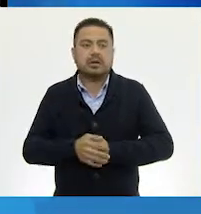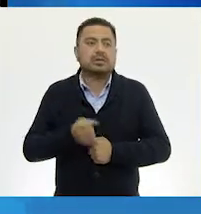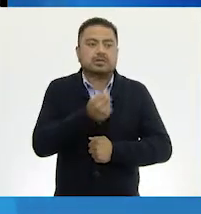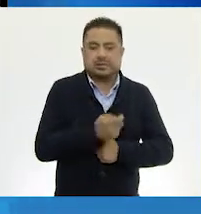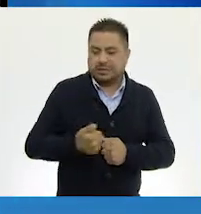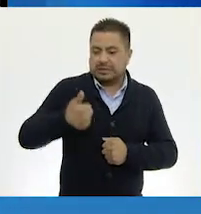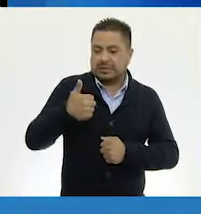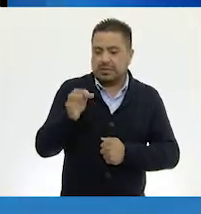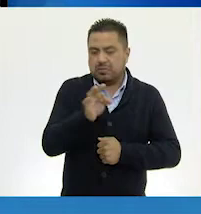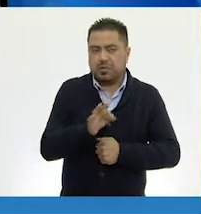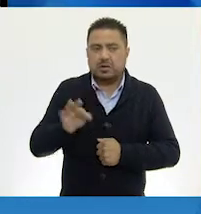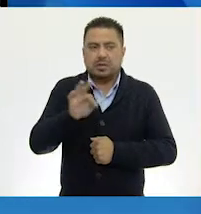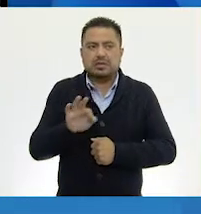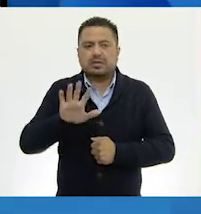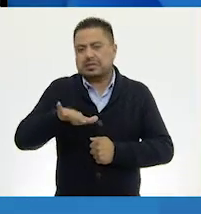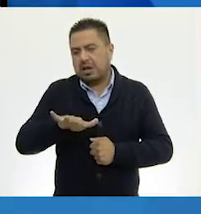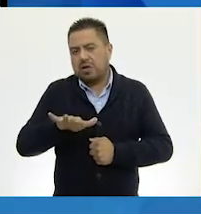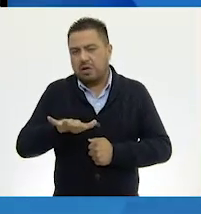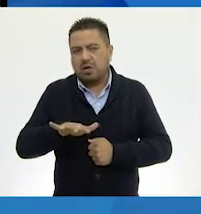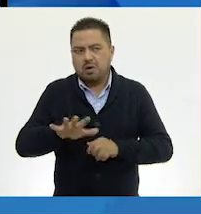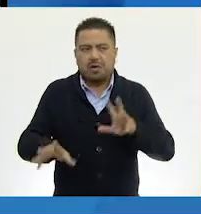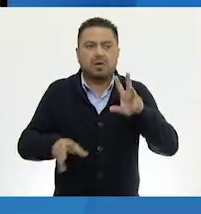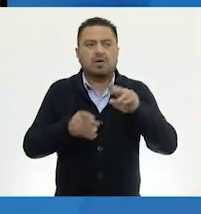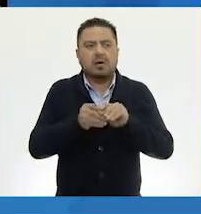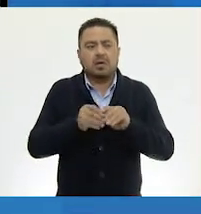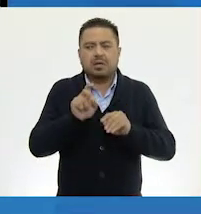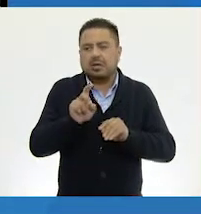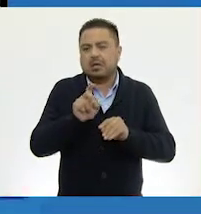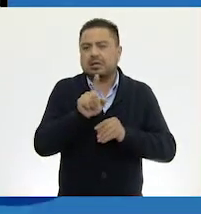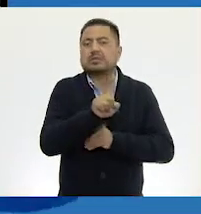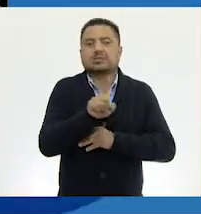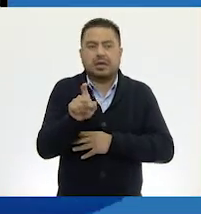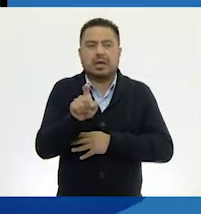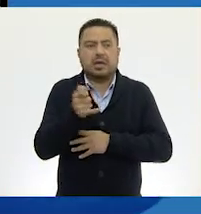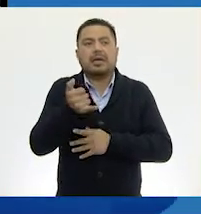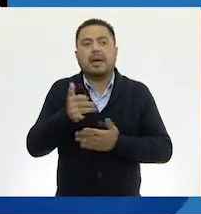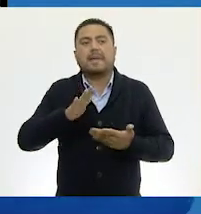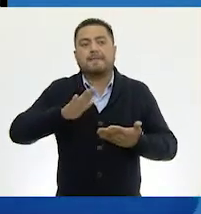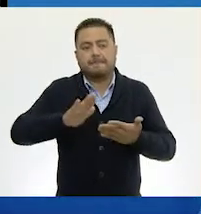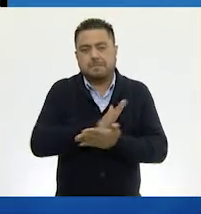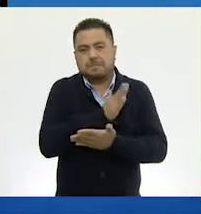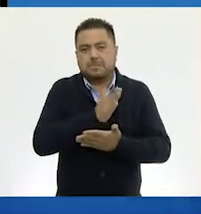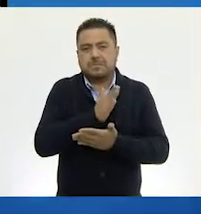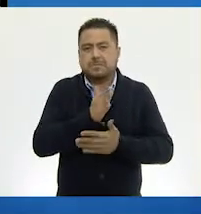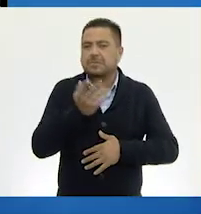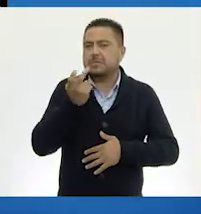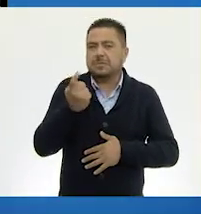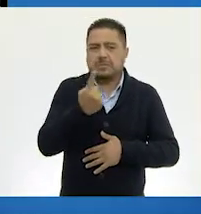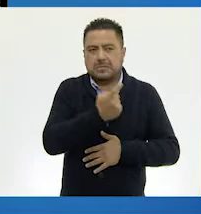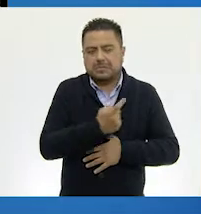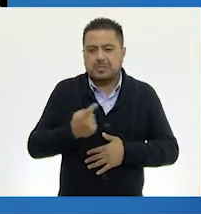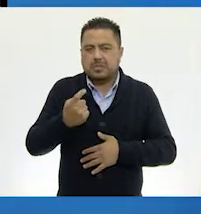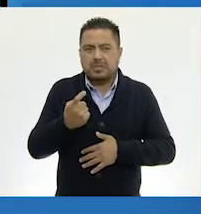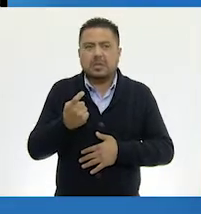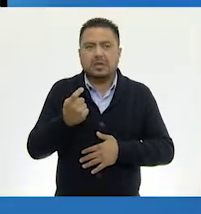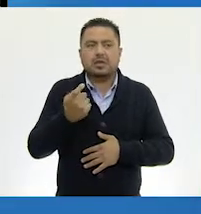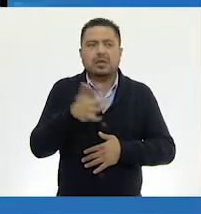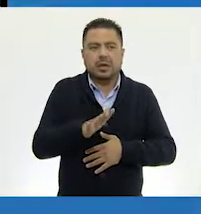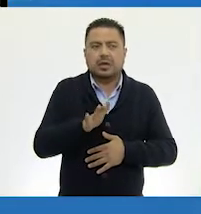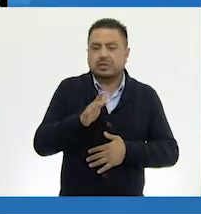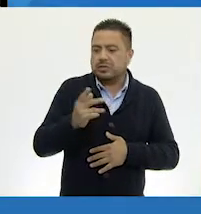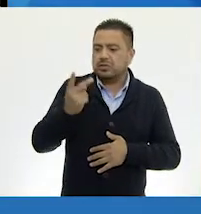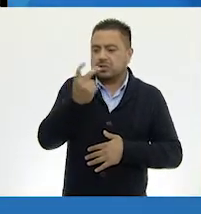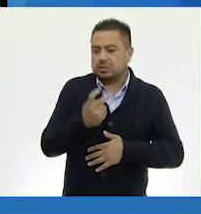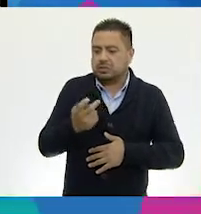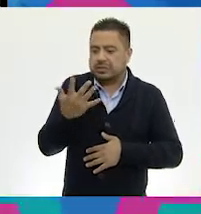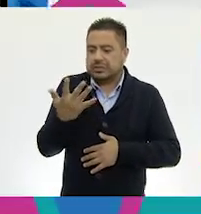monedas de 5 pesos. 6 monedas de 5 pesos serían 30, llamamos 100. Y 10 monedas de 1 peso y 5 monedas de 2 pesos, lo que sumaría